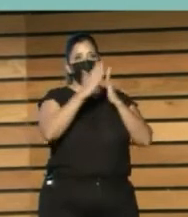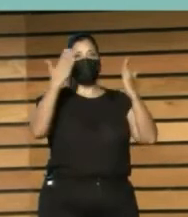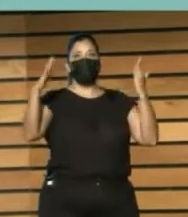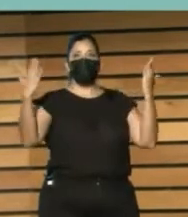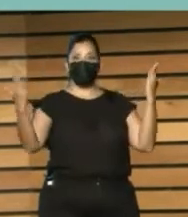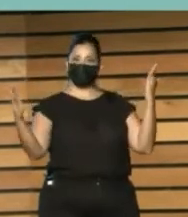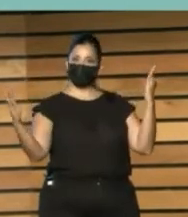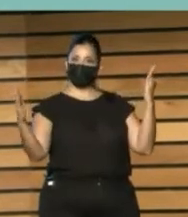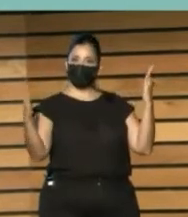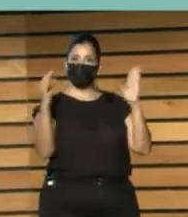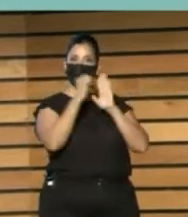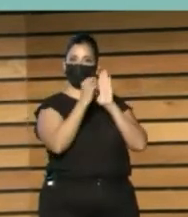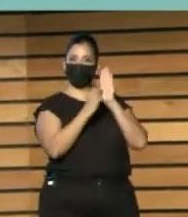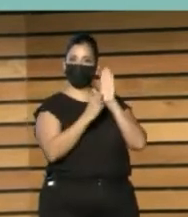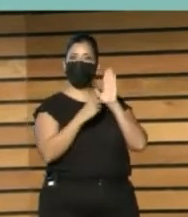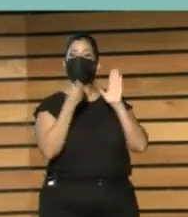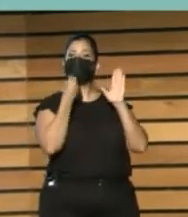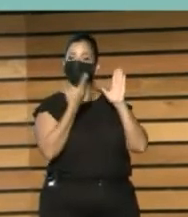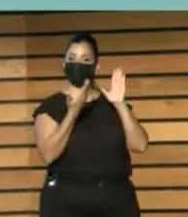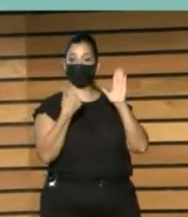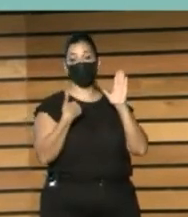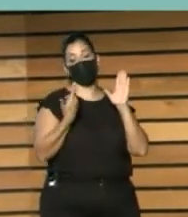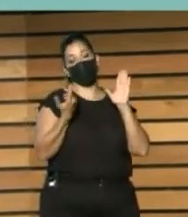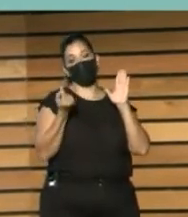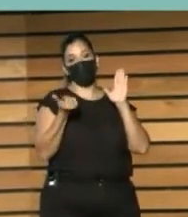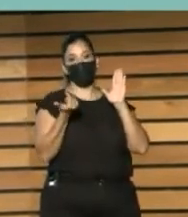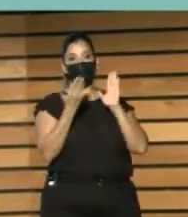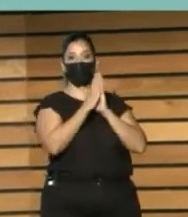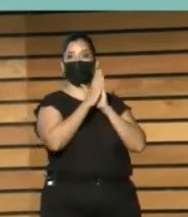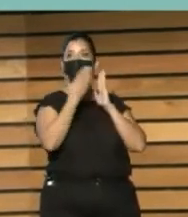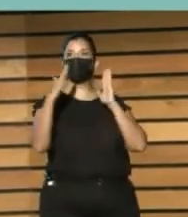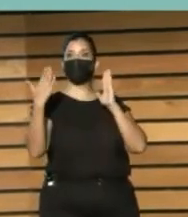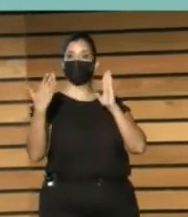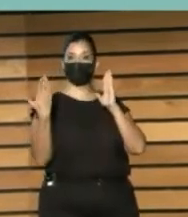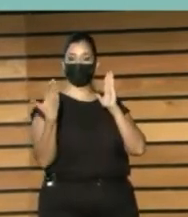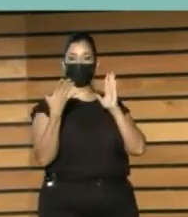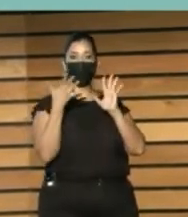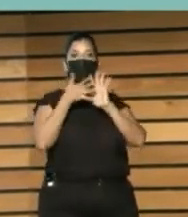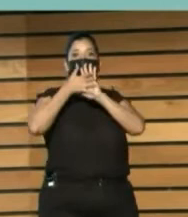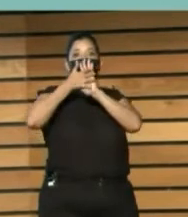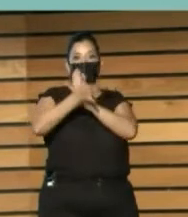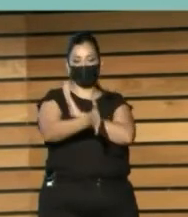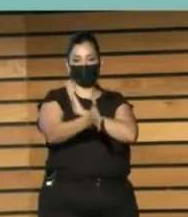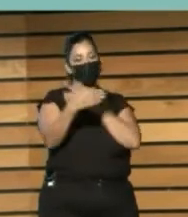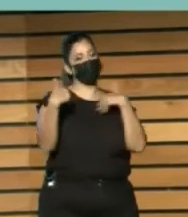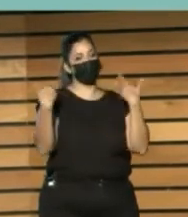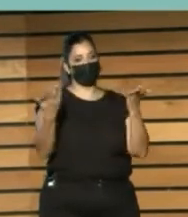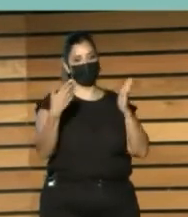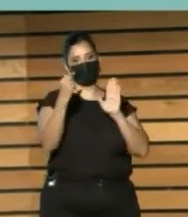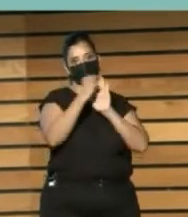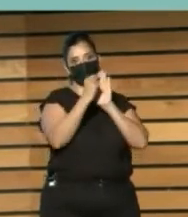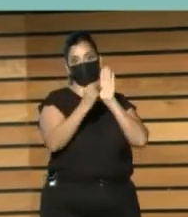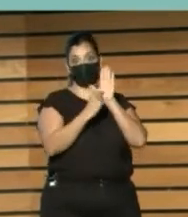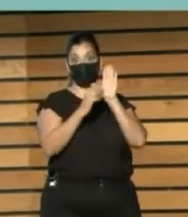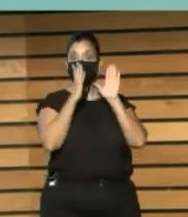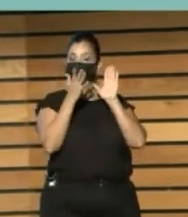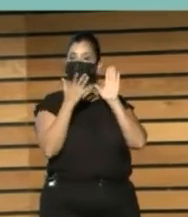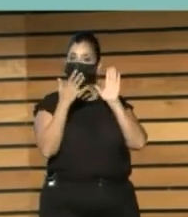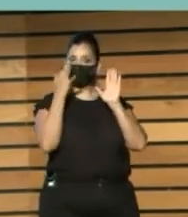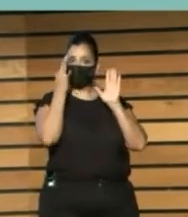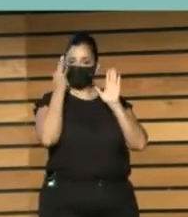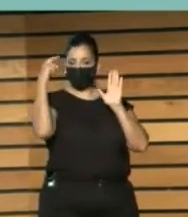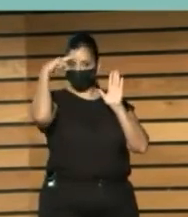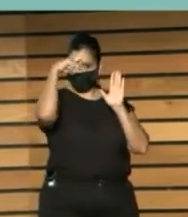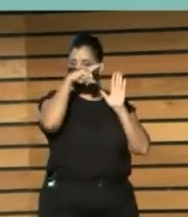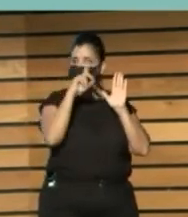Y yo Propongo Las siguientes Definiciones Para una Biblioteca Porque las Bibliotecas Son instituciones Muy complejas